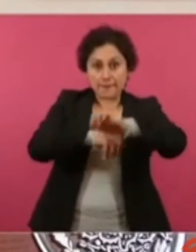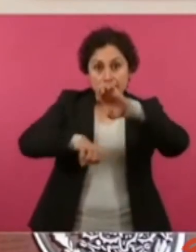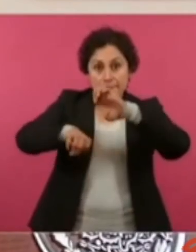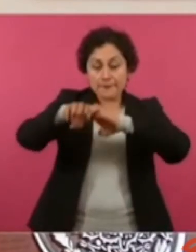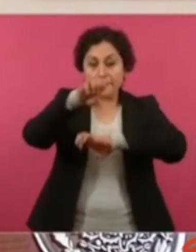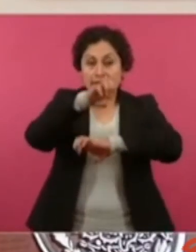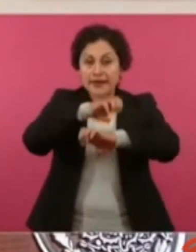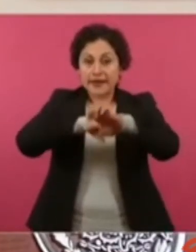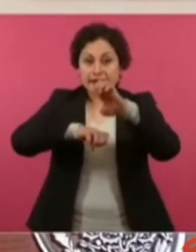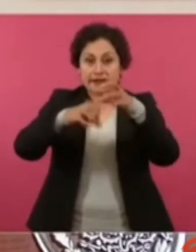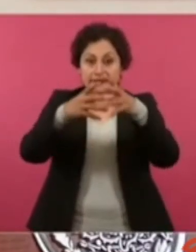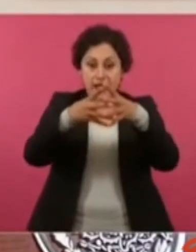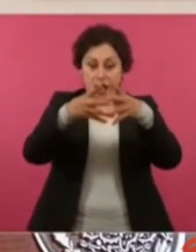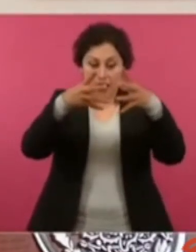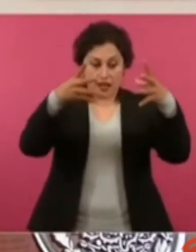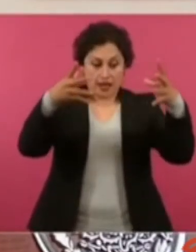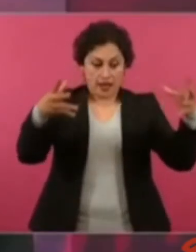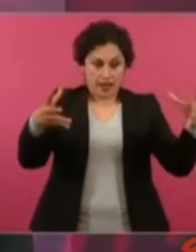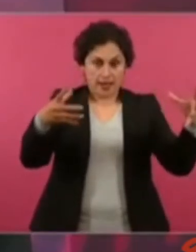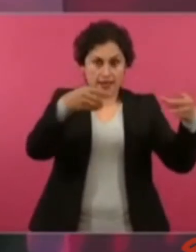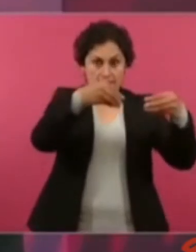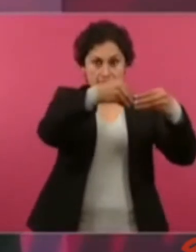Es una empresa